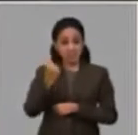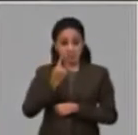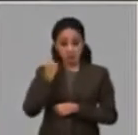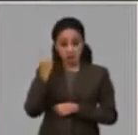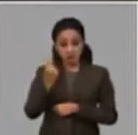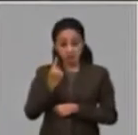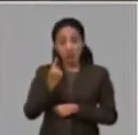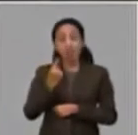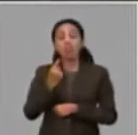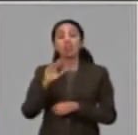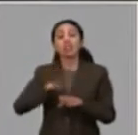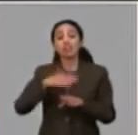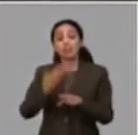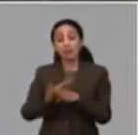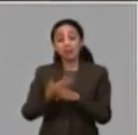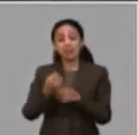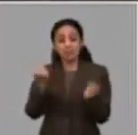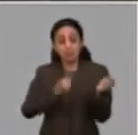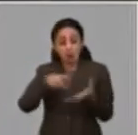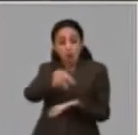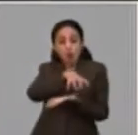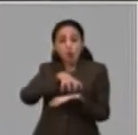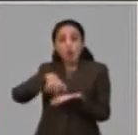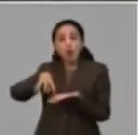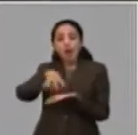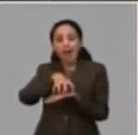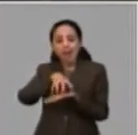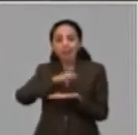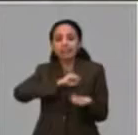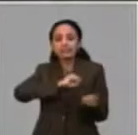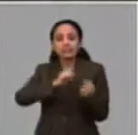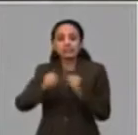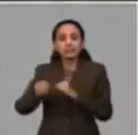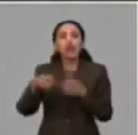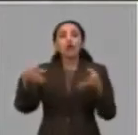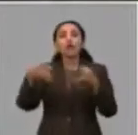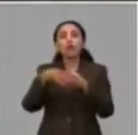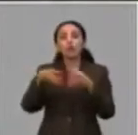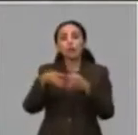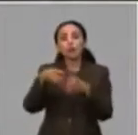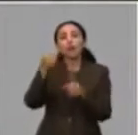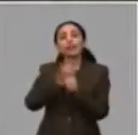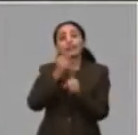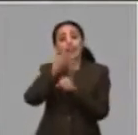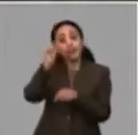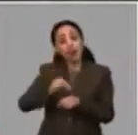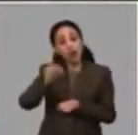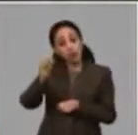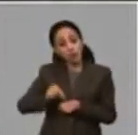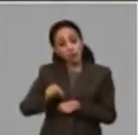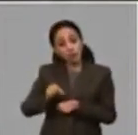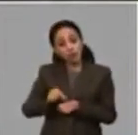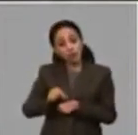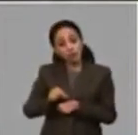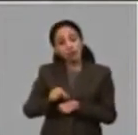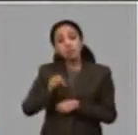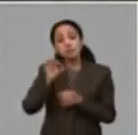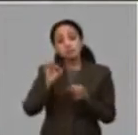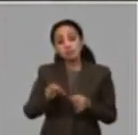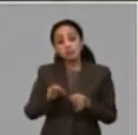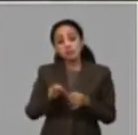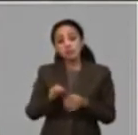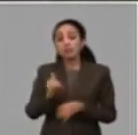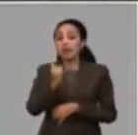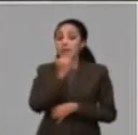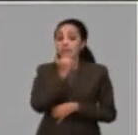de carácter local también restringida, hay un grupo de trabajadores considerables del sector de transporte que